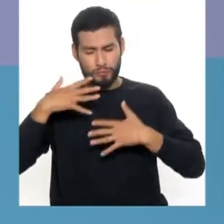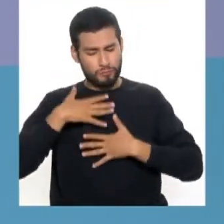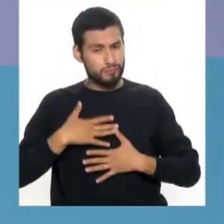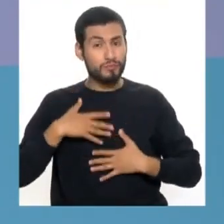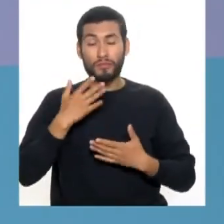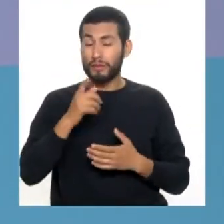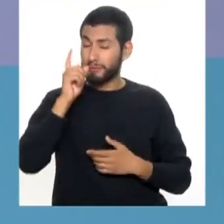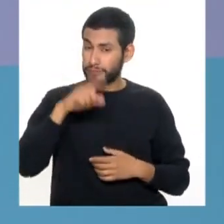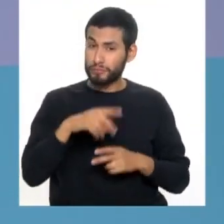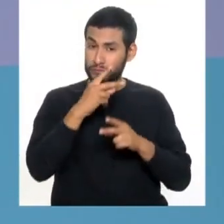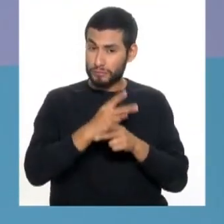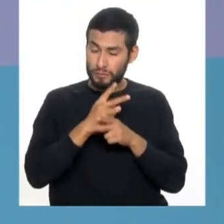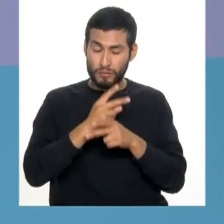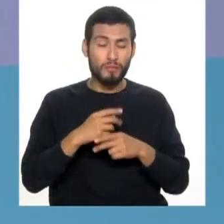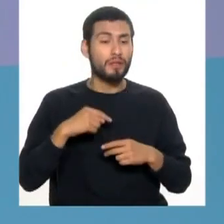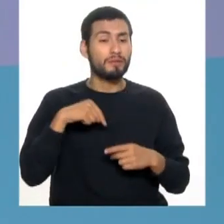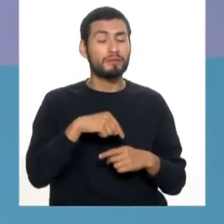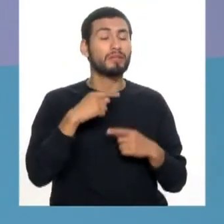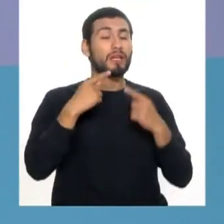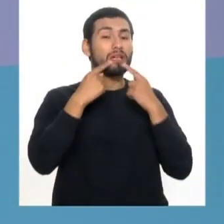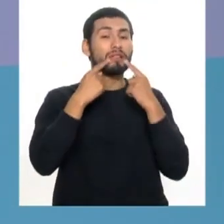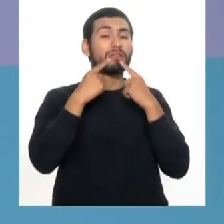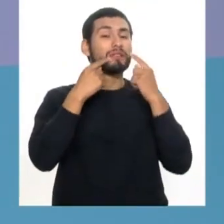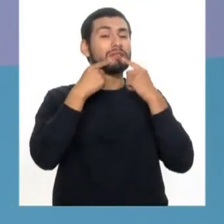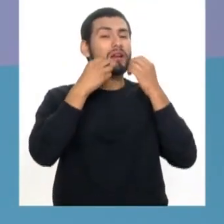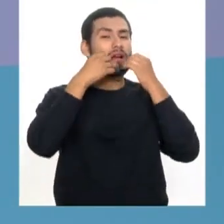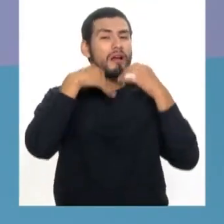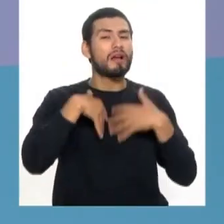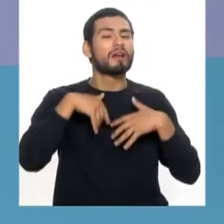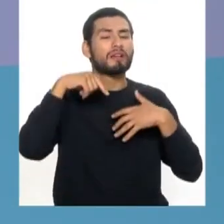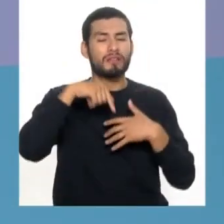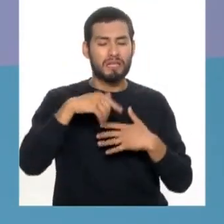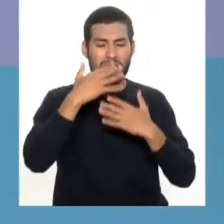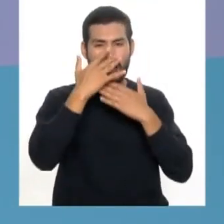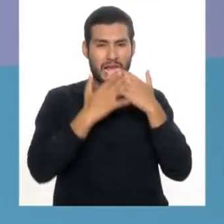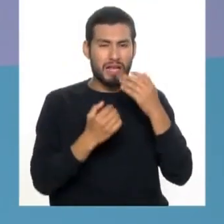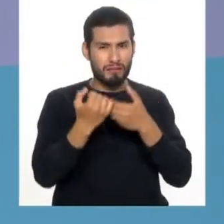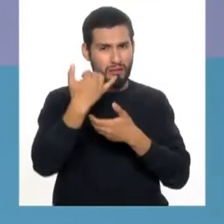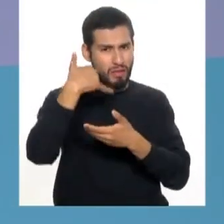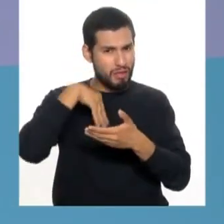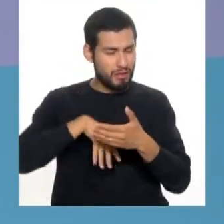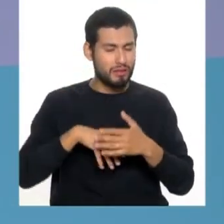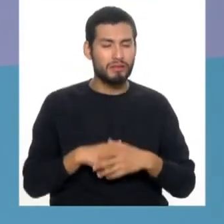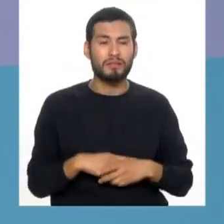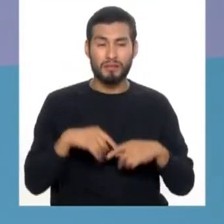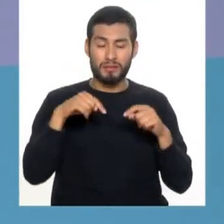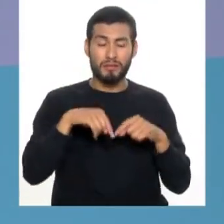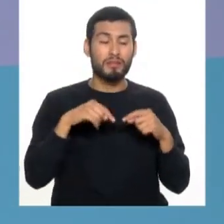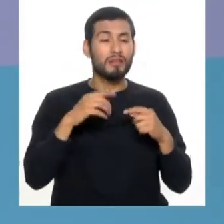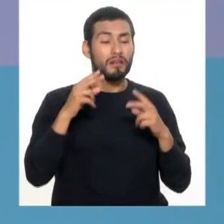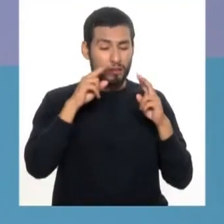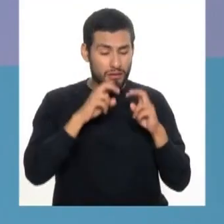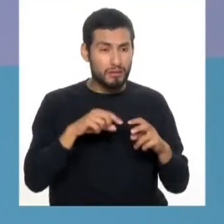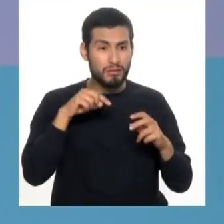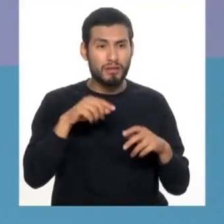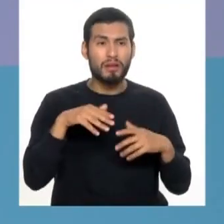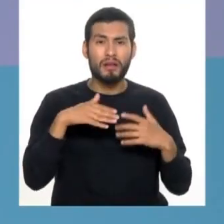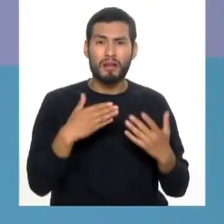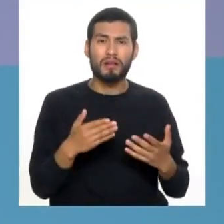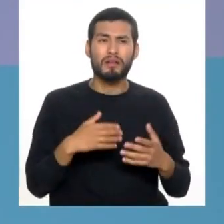por favor, tened mucho cuidado. Las infecciones que están en la boca van a pasar por todo nuestro cuerpo. Inclusive, hoy en día, en la literatura médica se habla de